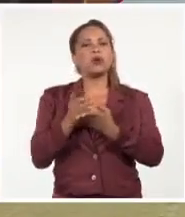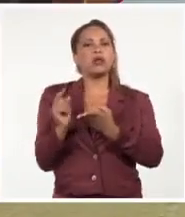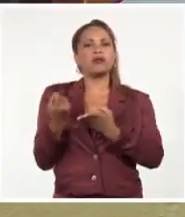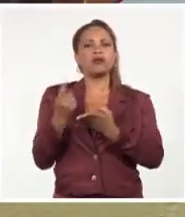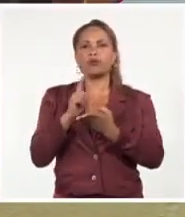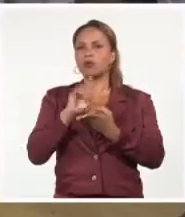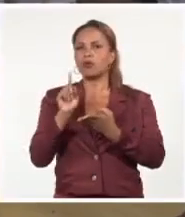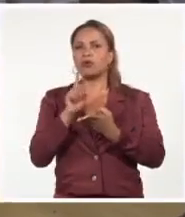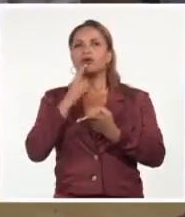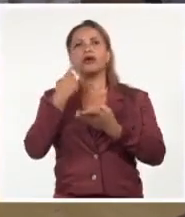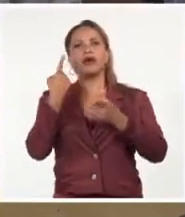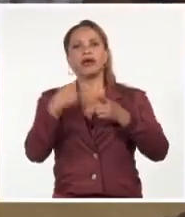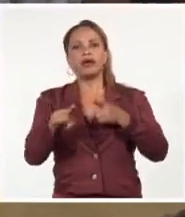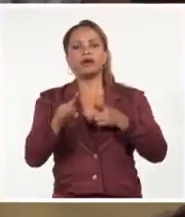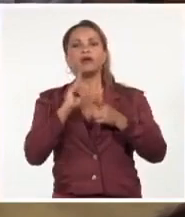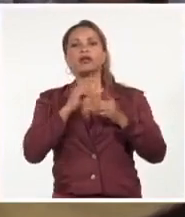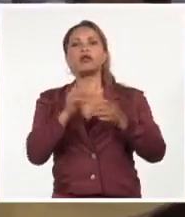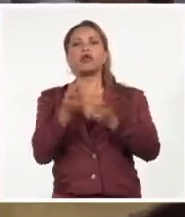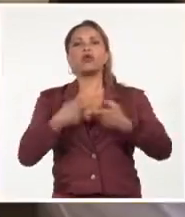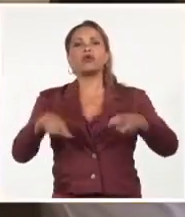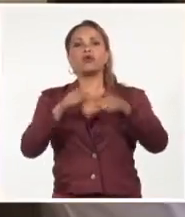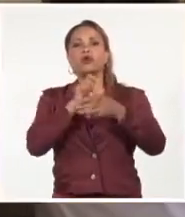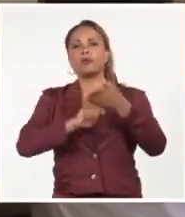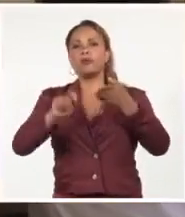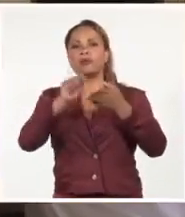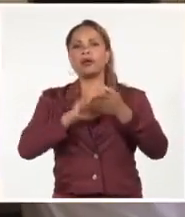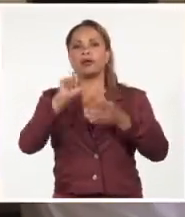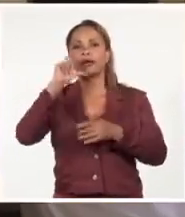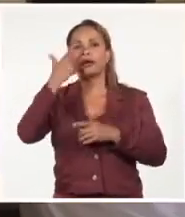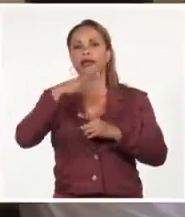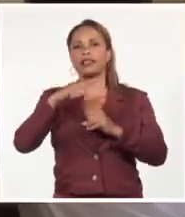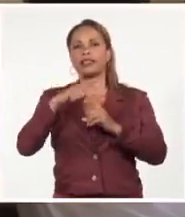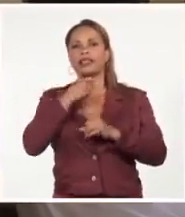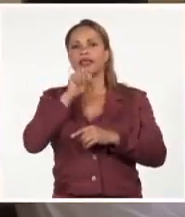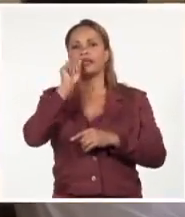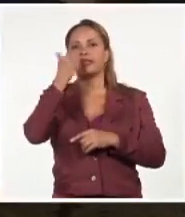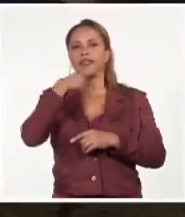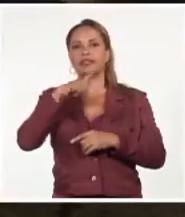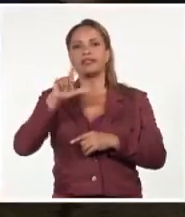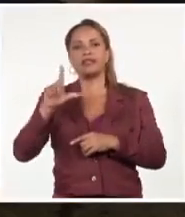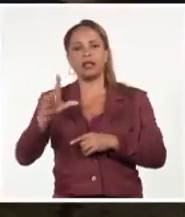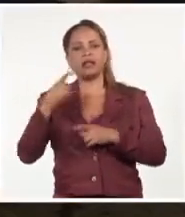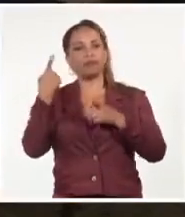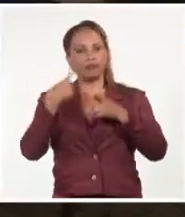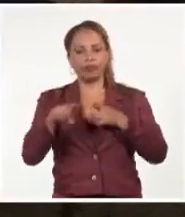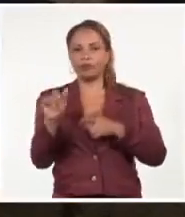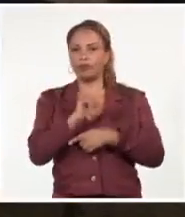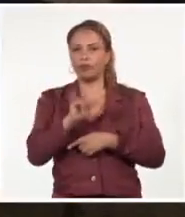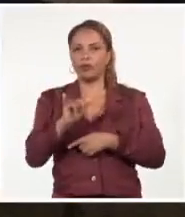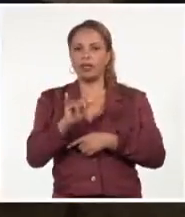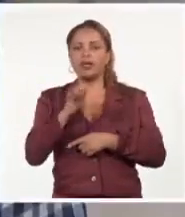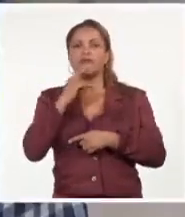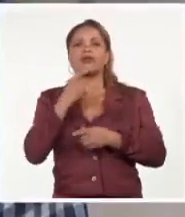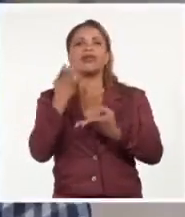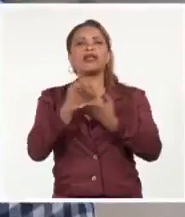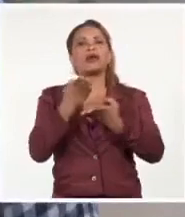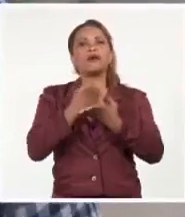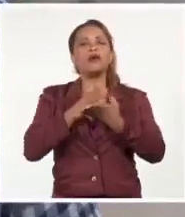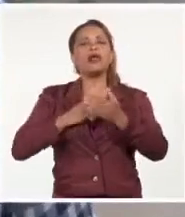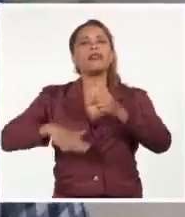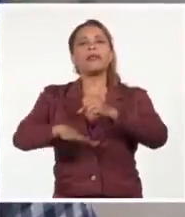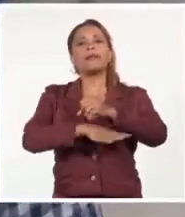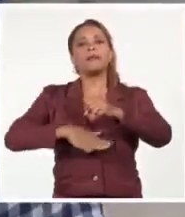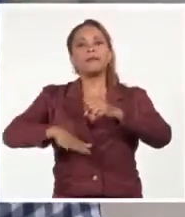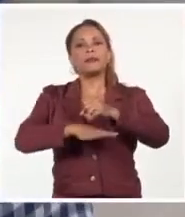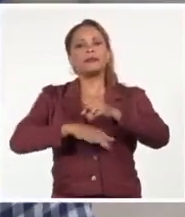la jinete de Chuyima del Consejo Popular Catedral de La Habana Vieja. La escuela jinete de Chuyima siempre fue la escuela del barrio y en un